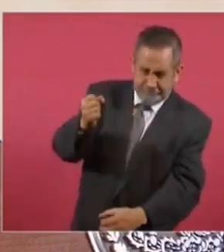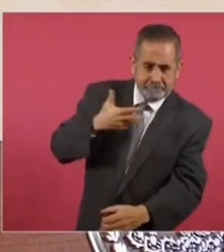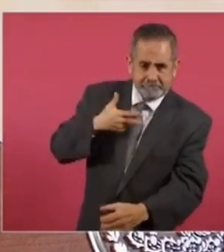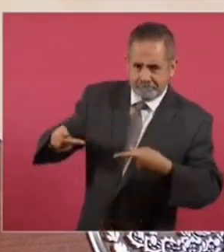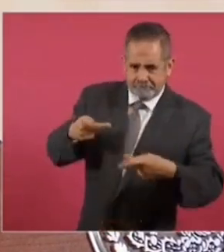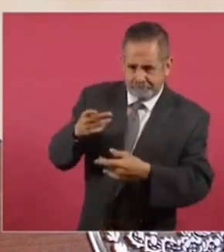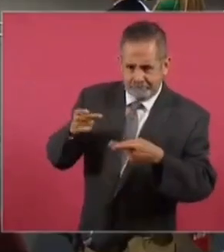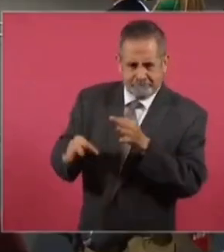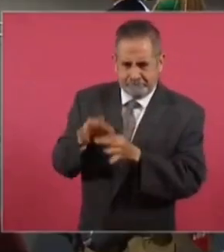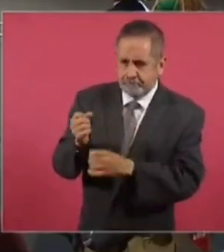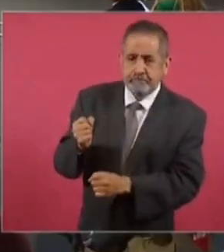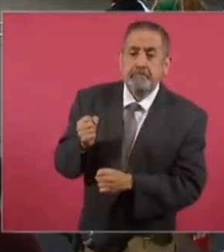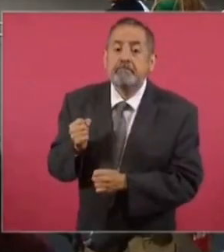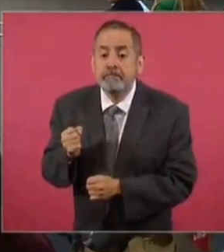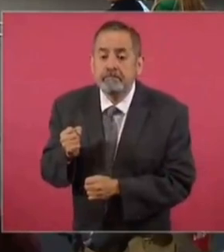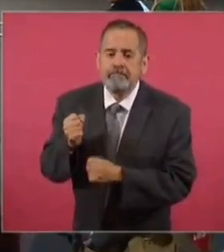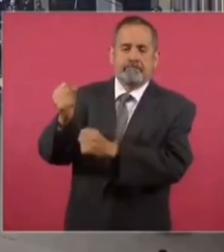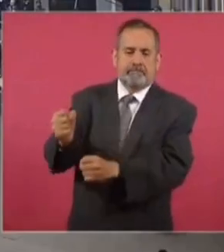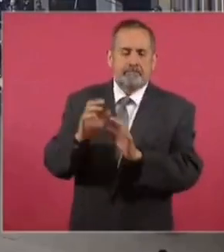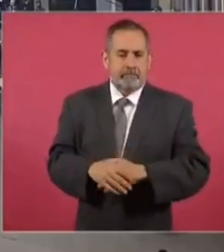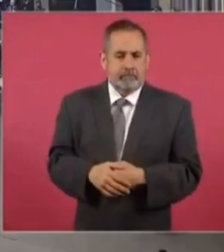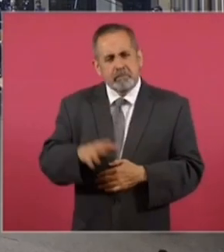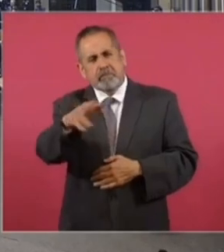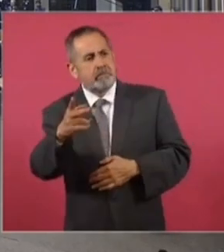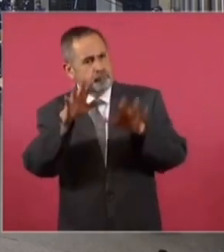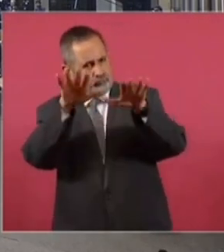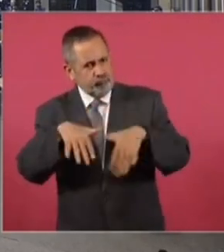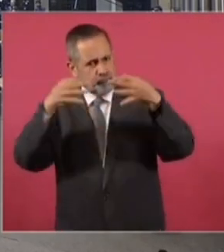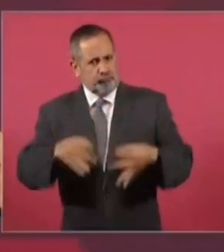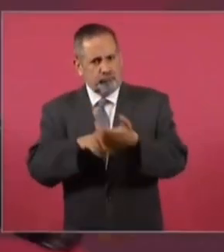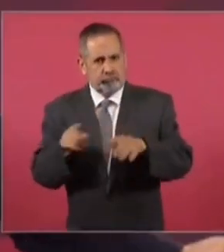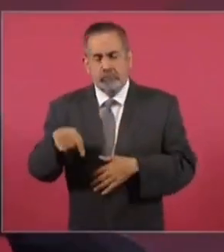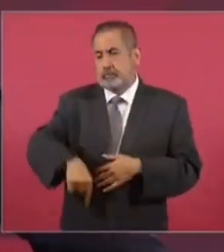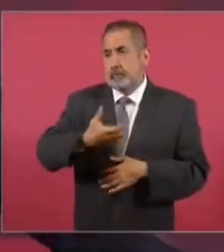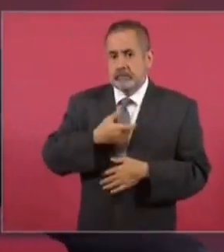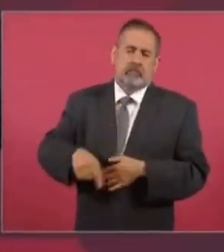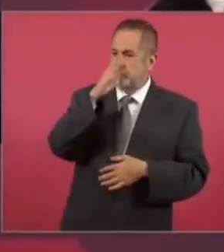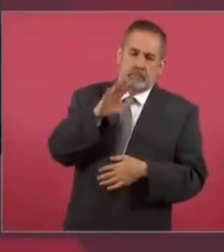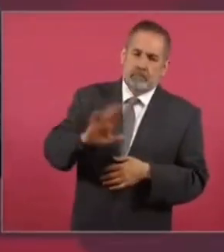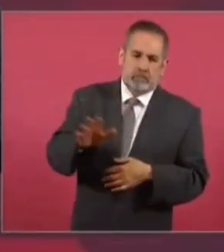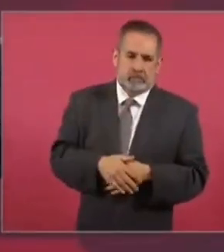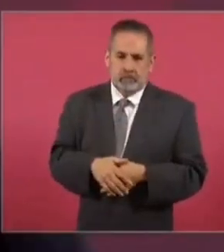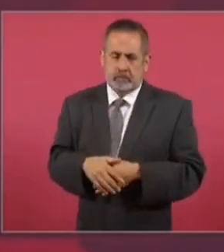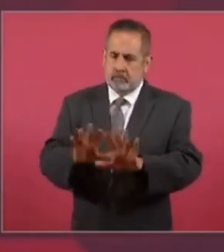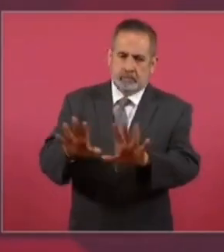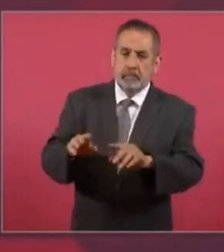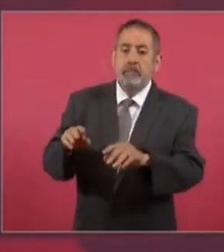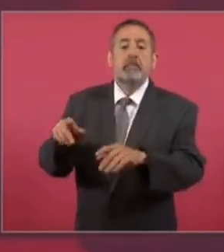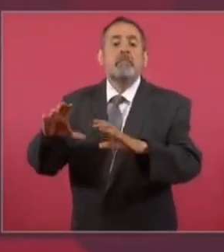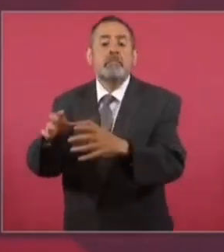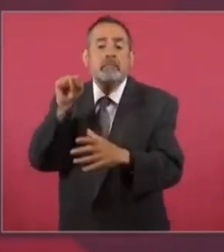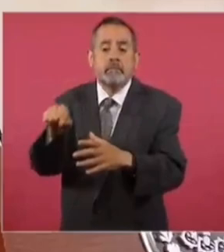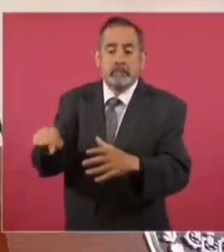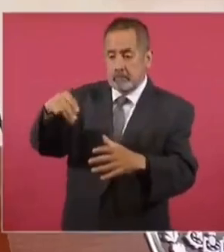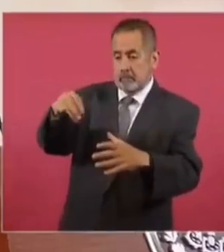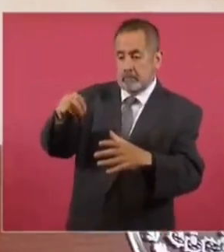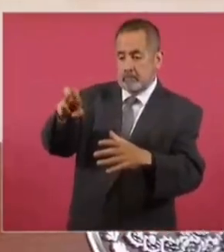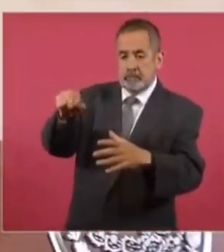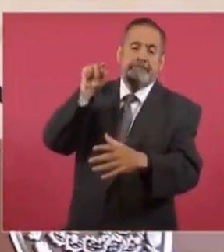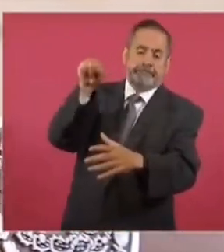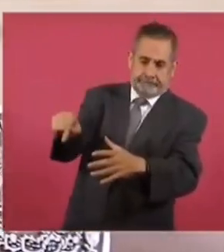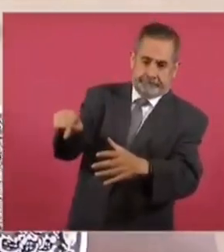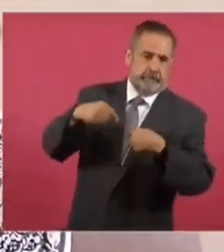bastón. Ya lo tengo. Sí va a ser formal la ceremonia y va a ser aquí en Palacio. No, no, aquí no se puede. Sí, es el movimiento. Es el movimiento de transformación.